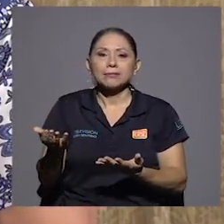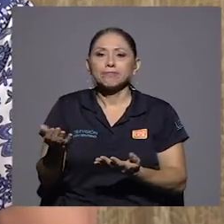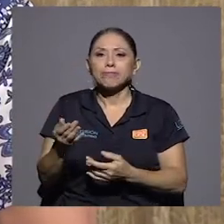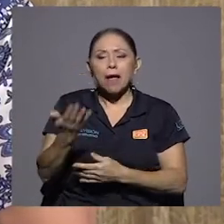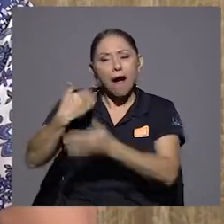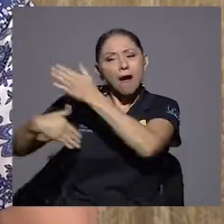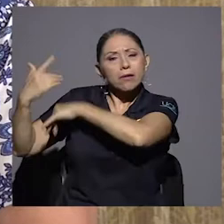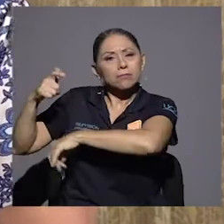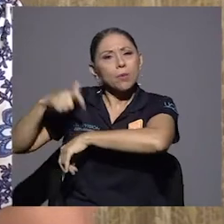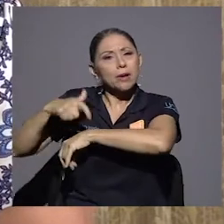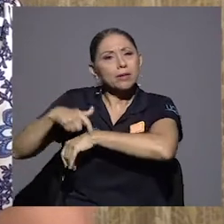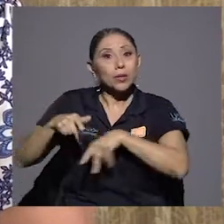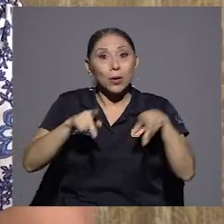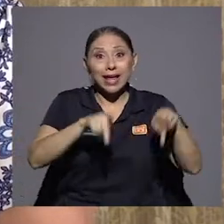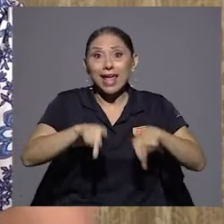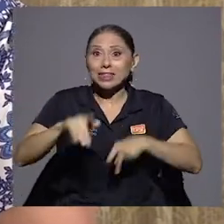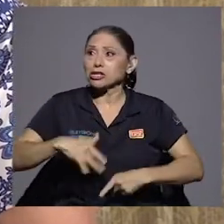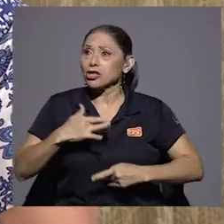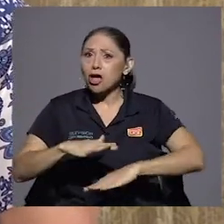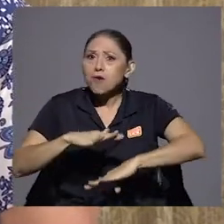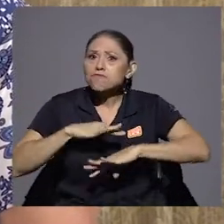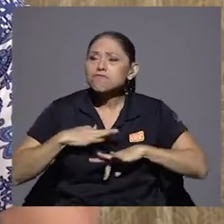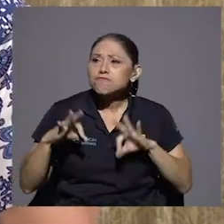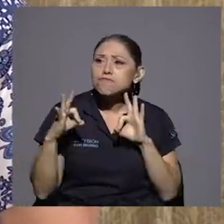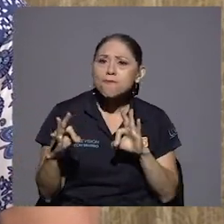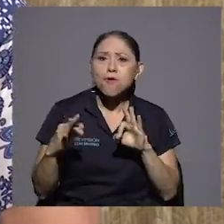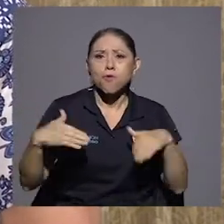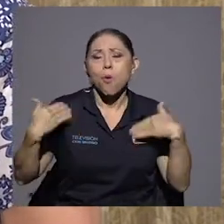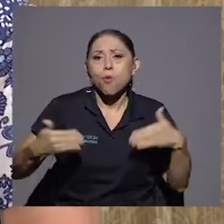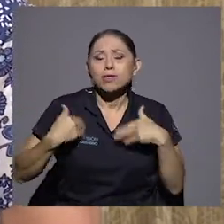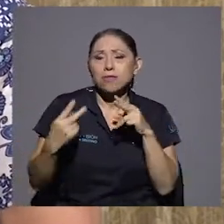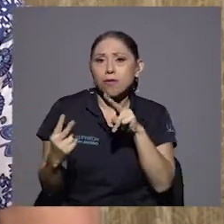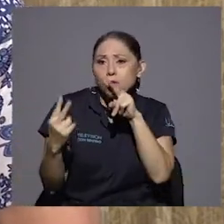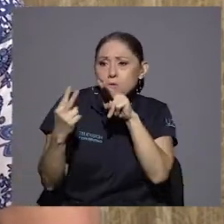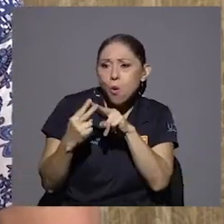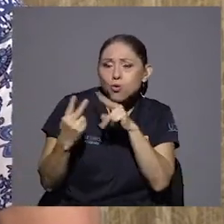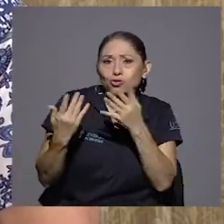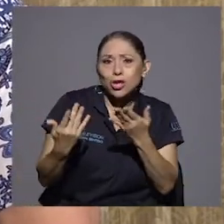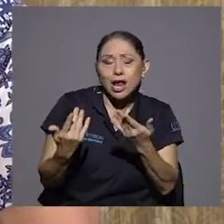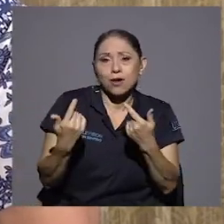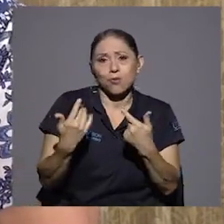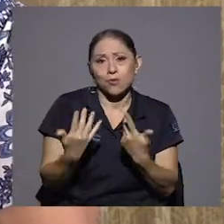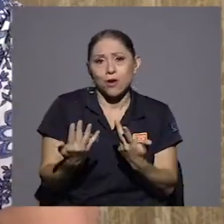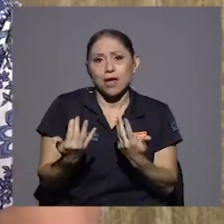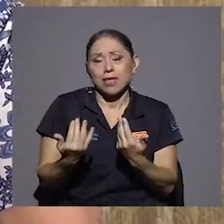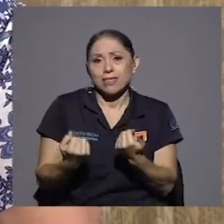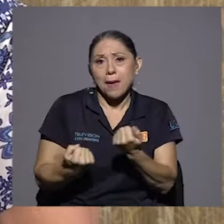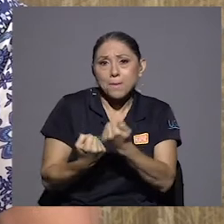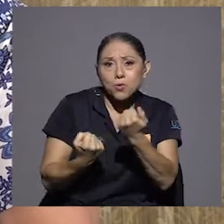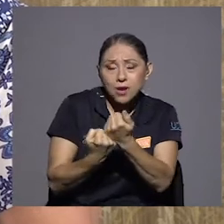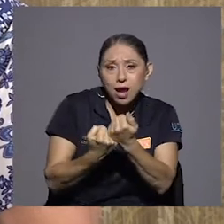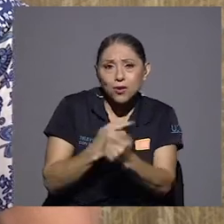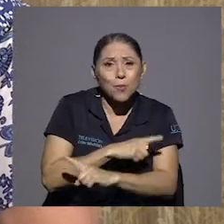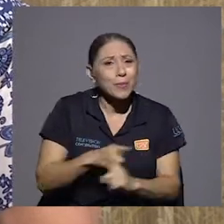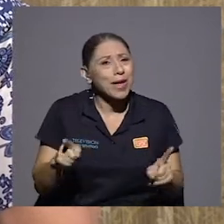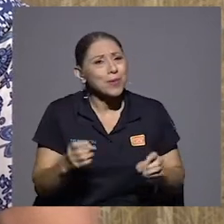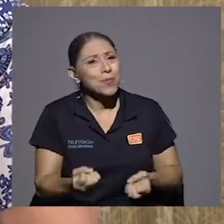estaba muy contenta de conocerlo a uno, de apoyarlo, pero había mucha gente que no.